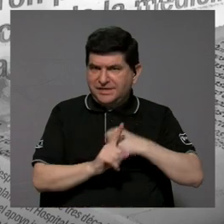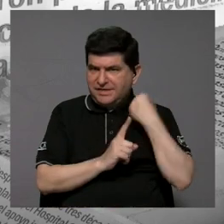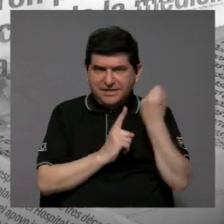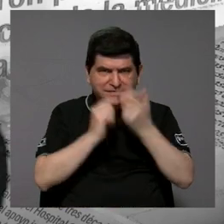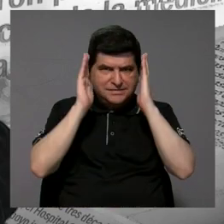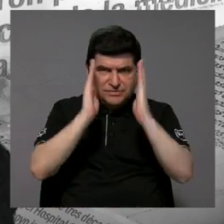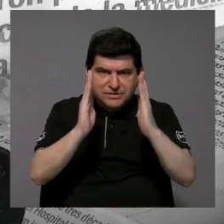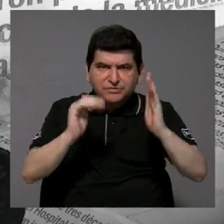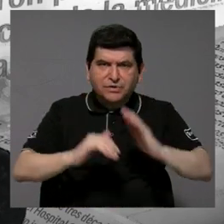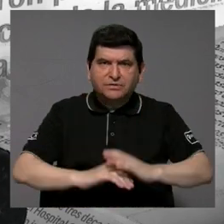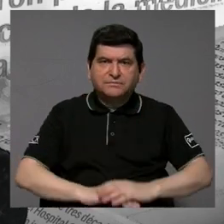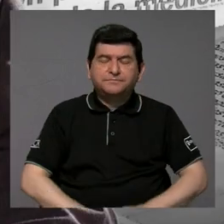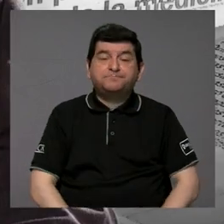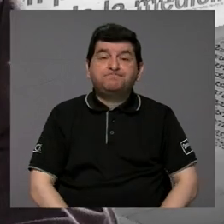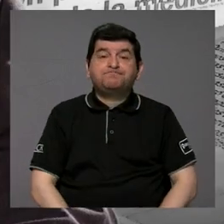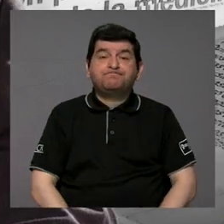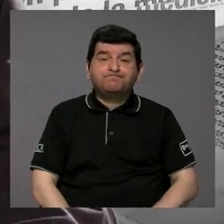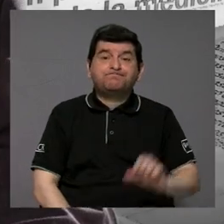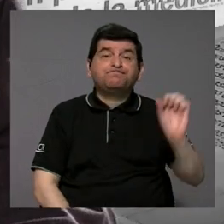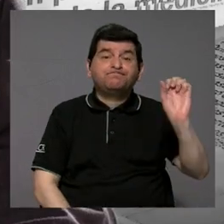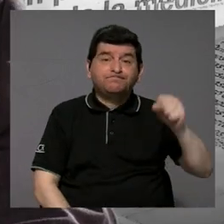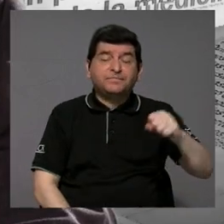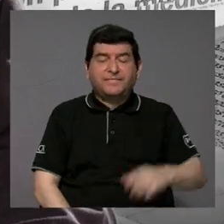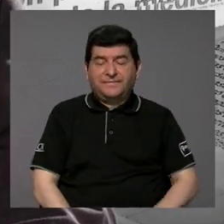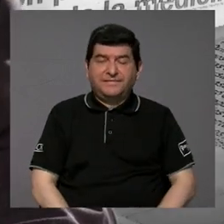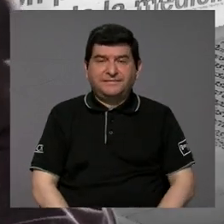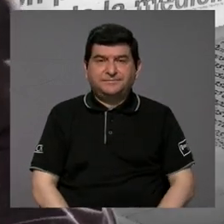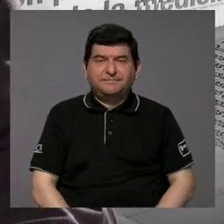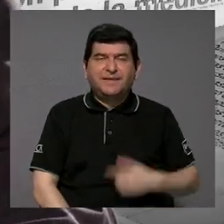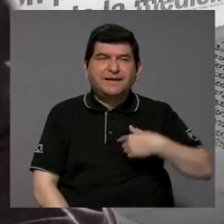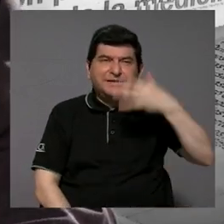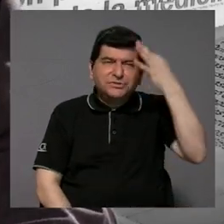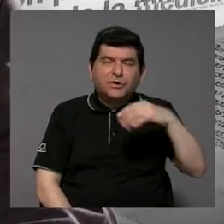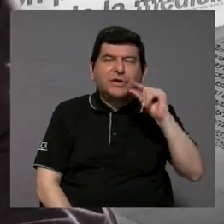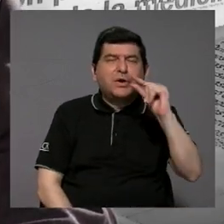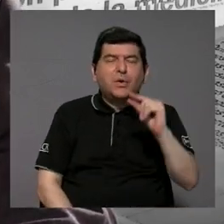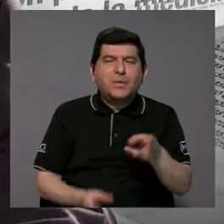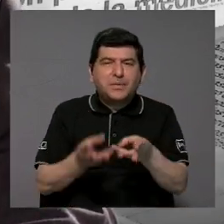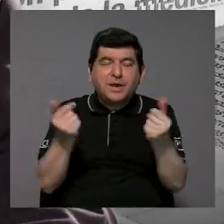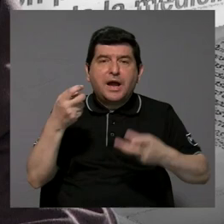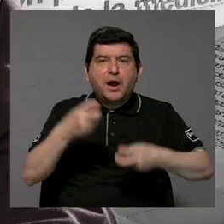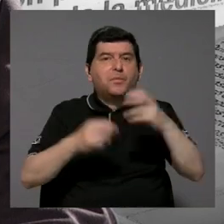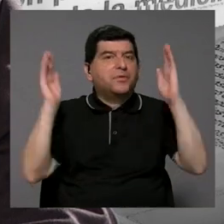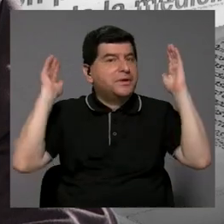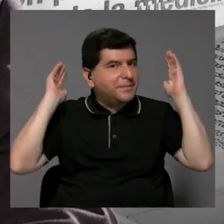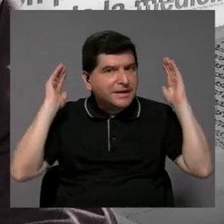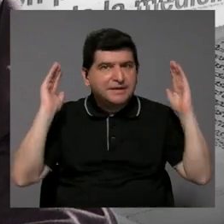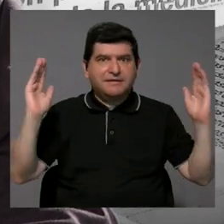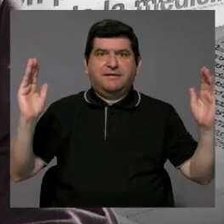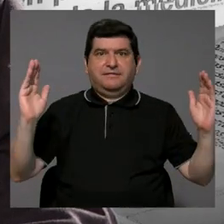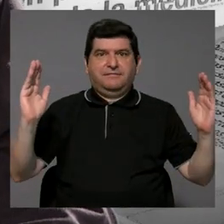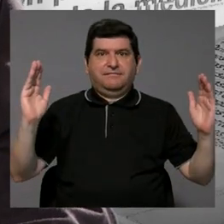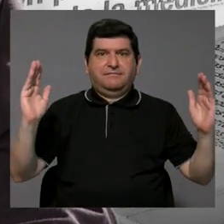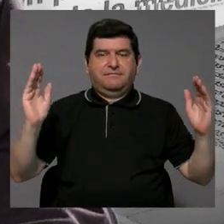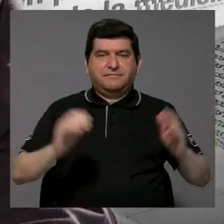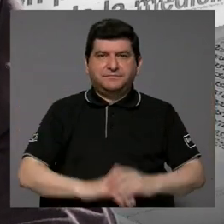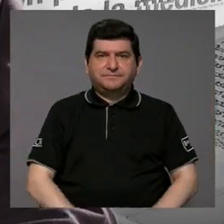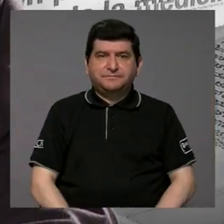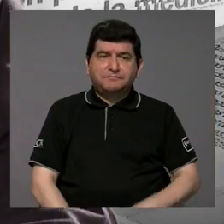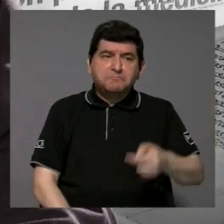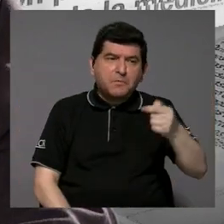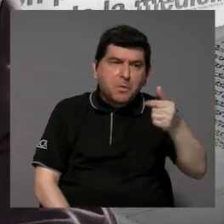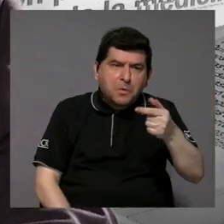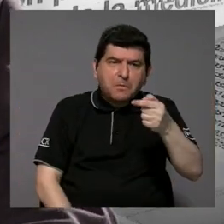este tema. Sí, para mí son pequeñas soluciones a un problema muy grande. Entonces, con